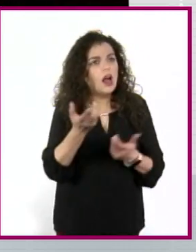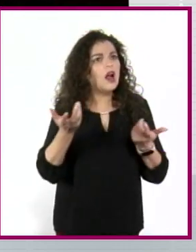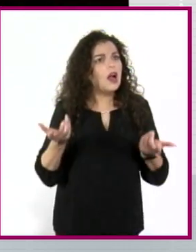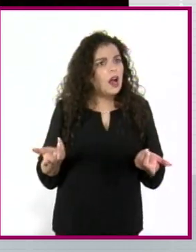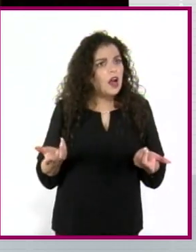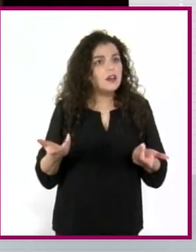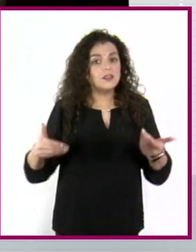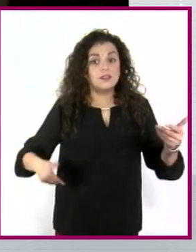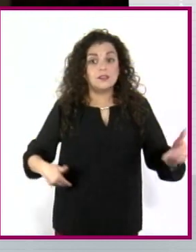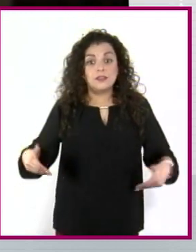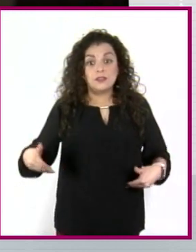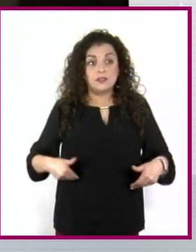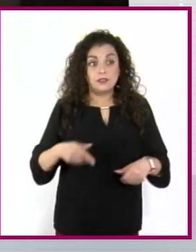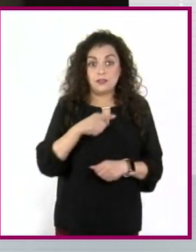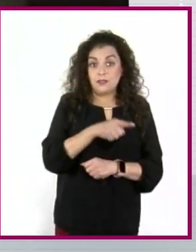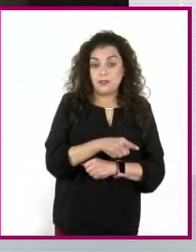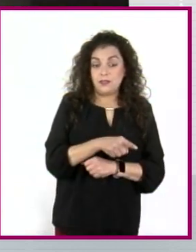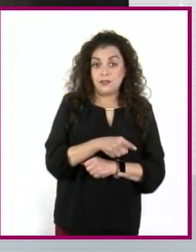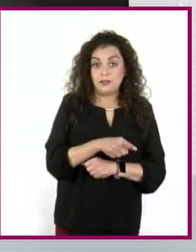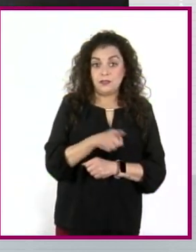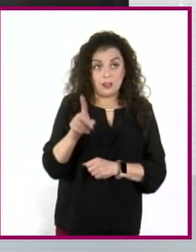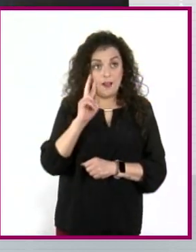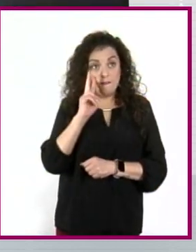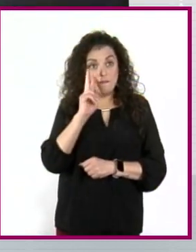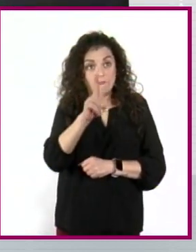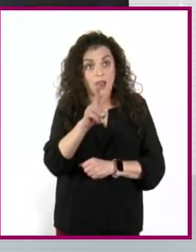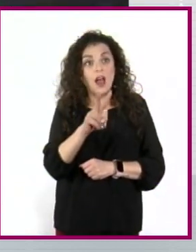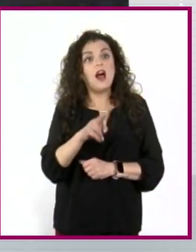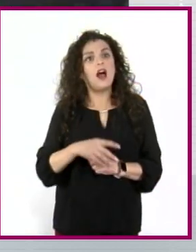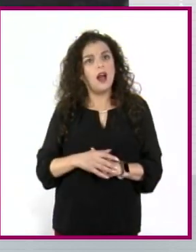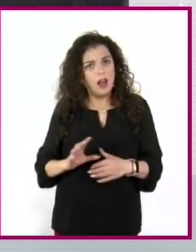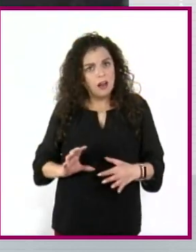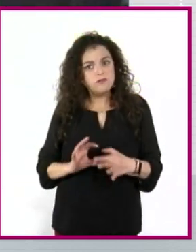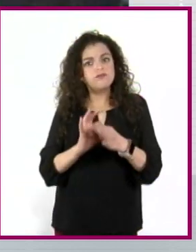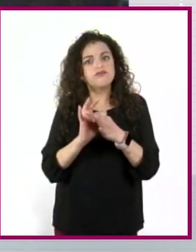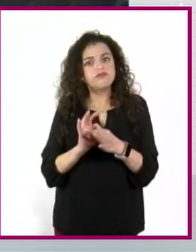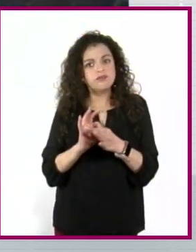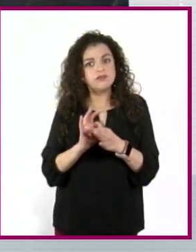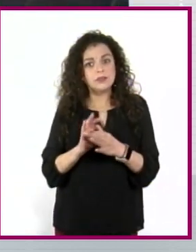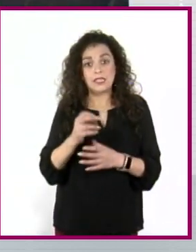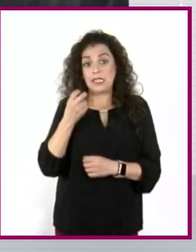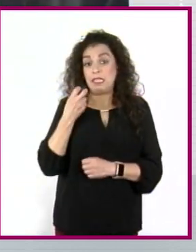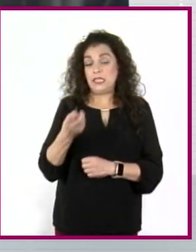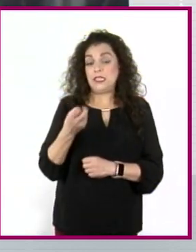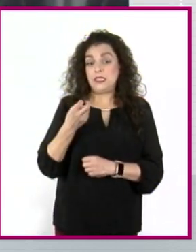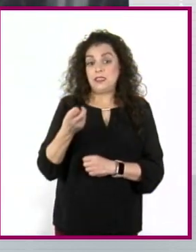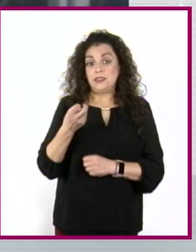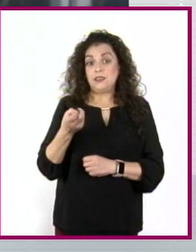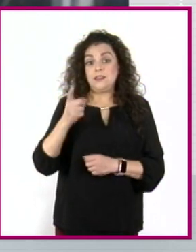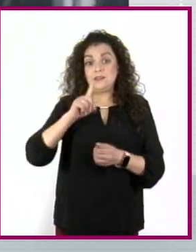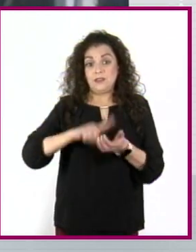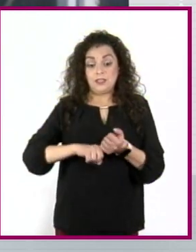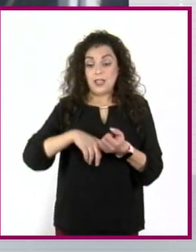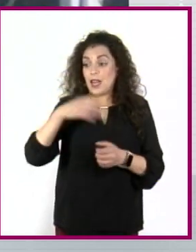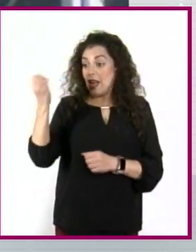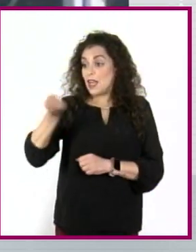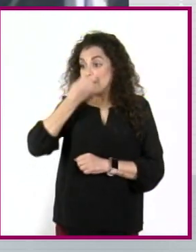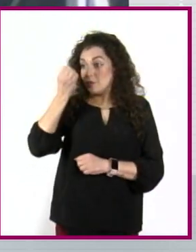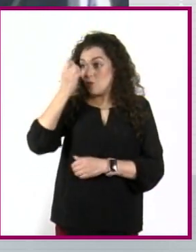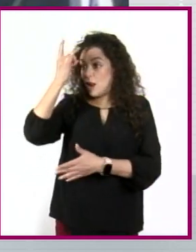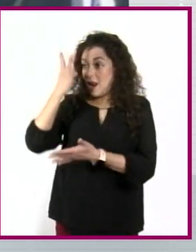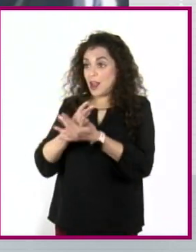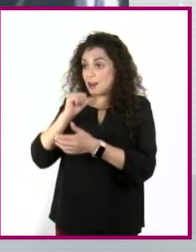les está representando. Esto trascendió los muros de la escuela, precisamente.